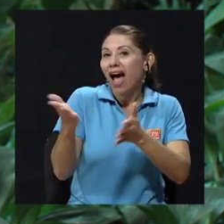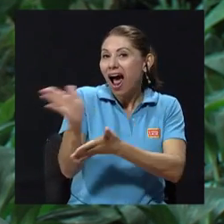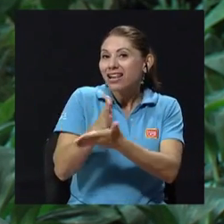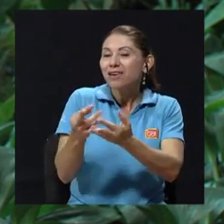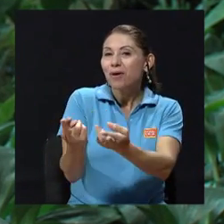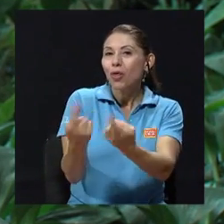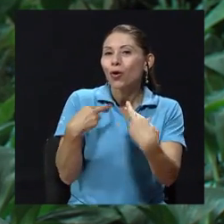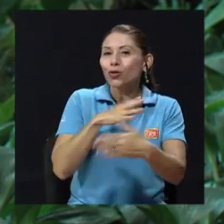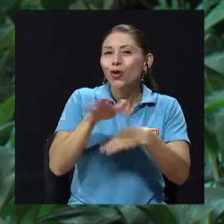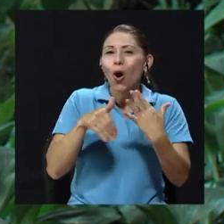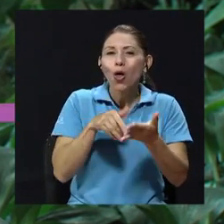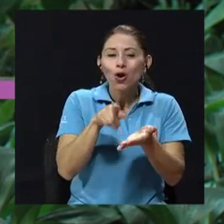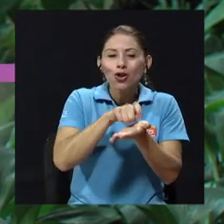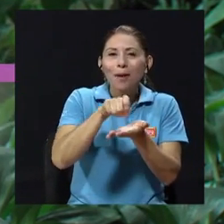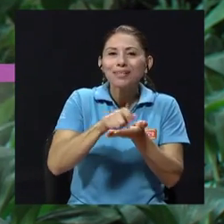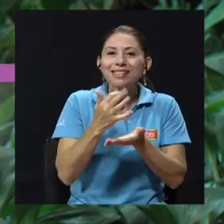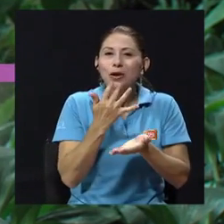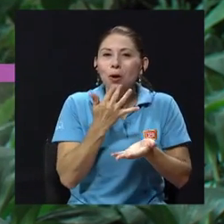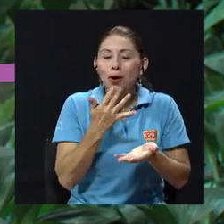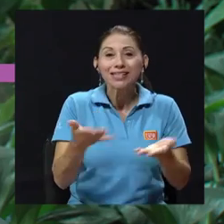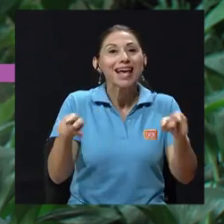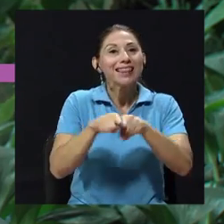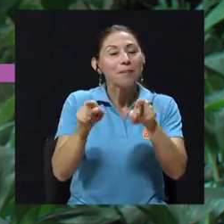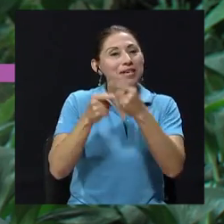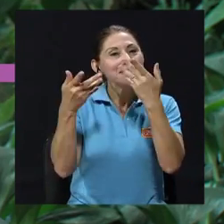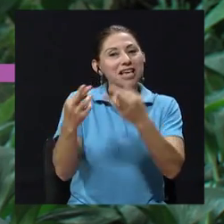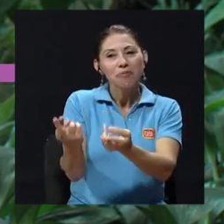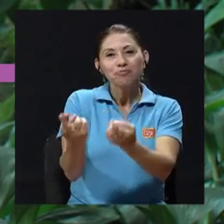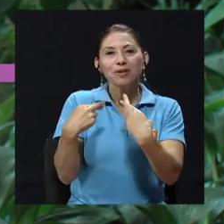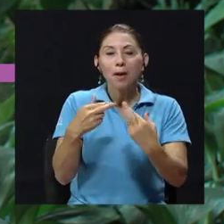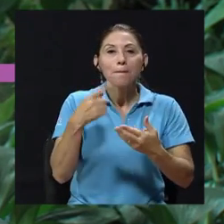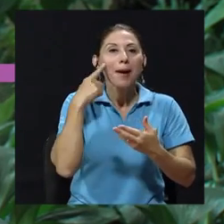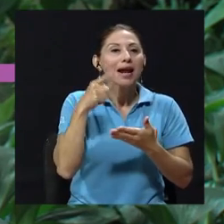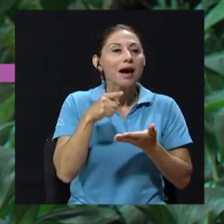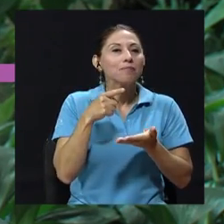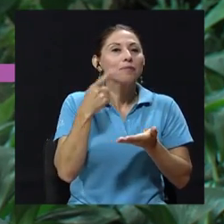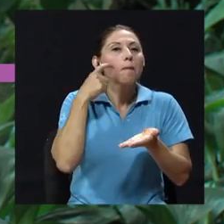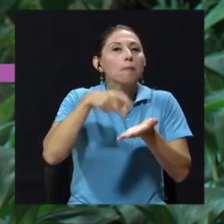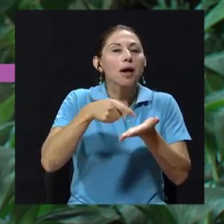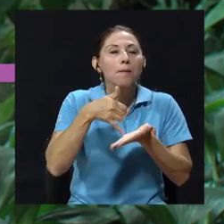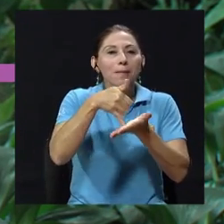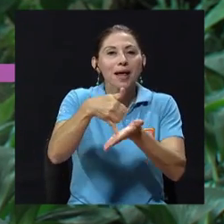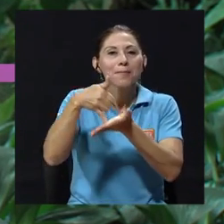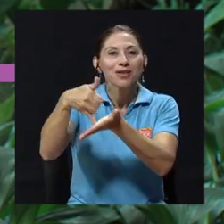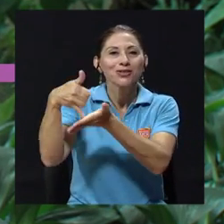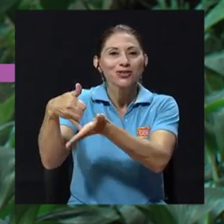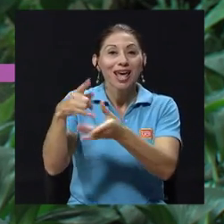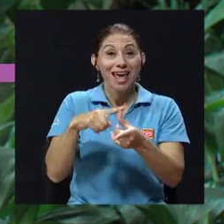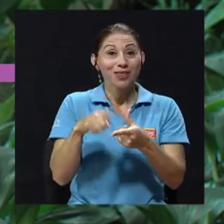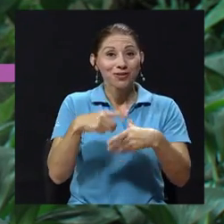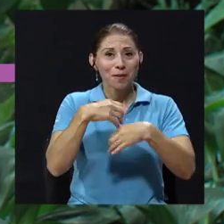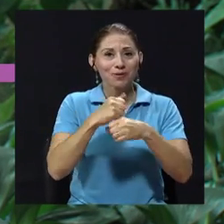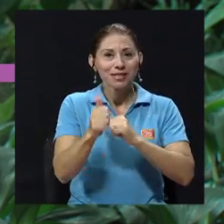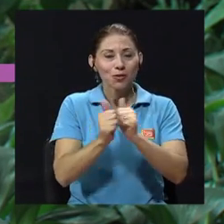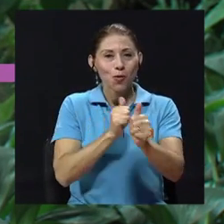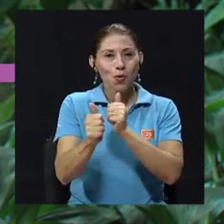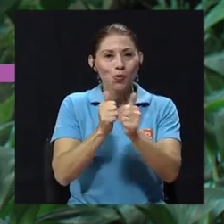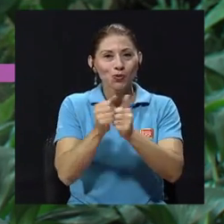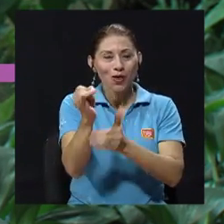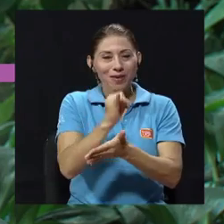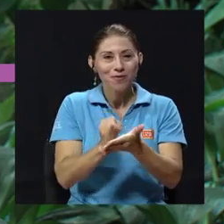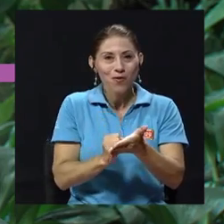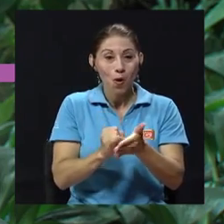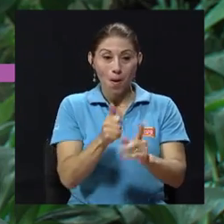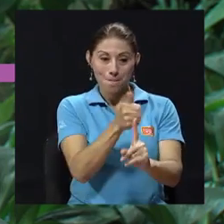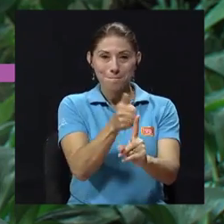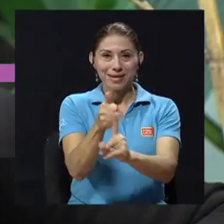colores, también otra persona me donó los premios y ellos van a ilustrar, vamos a hacer un concurso de dibujo y los niños van a ilustrar los